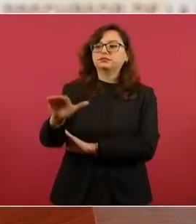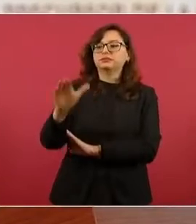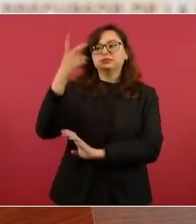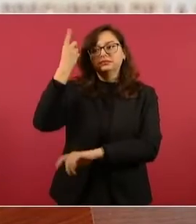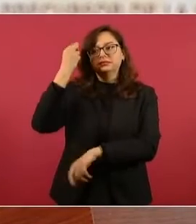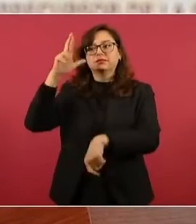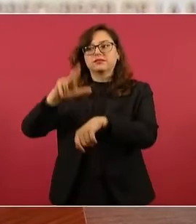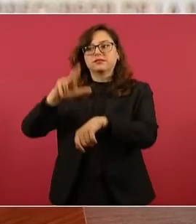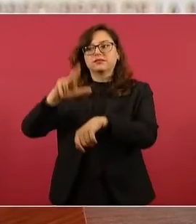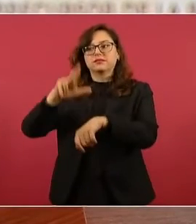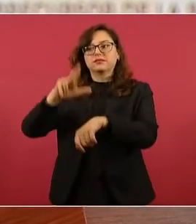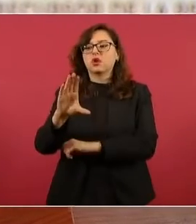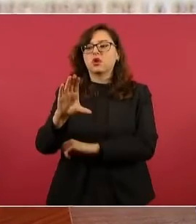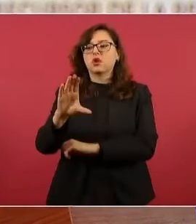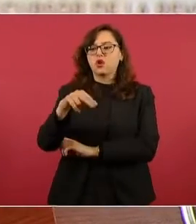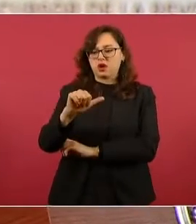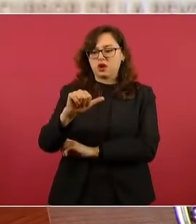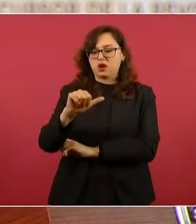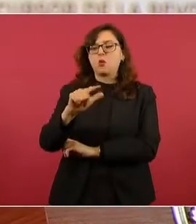Conagua.